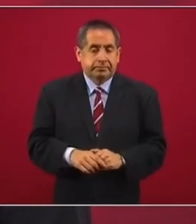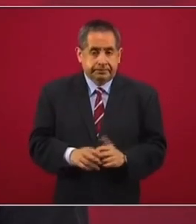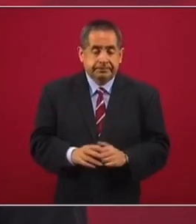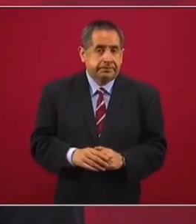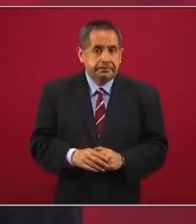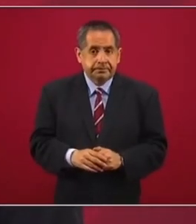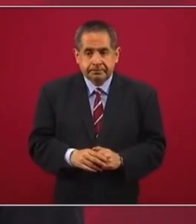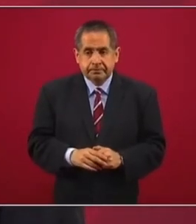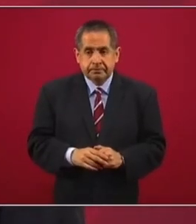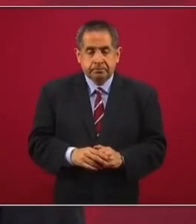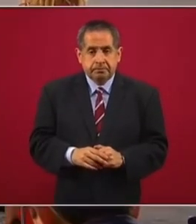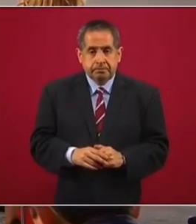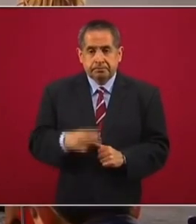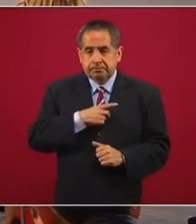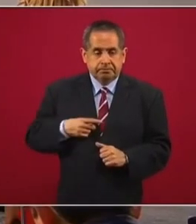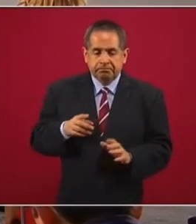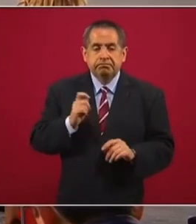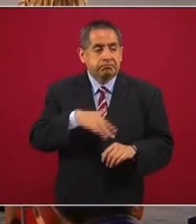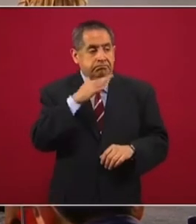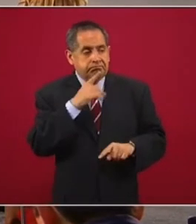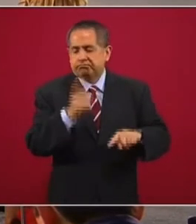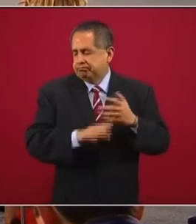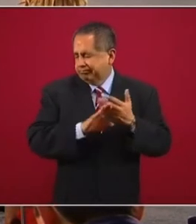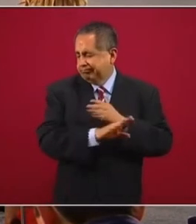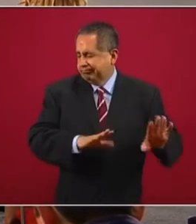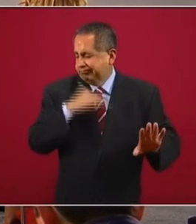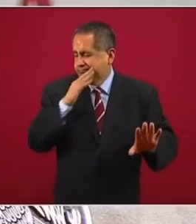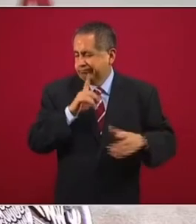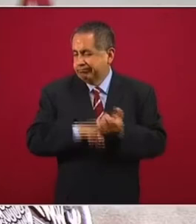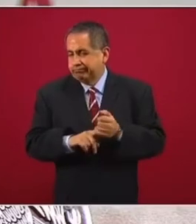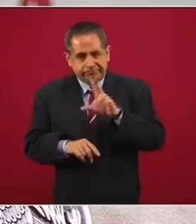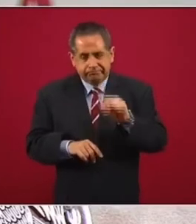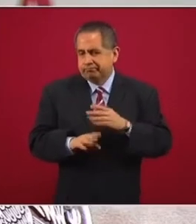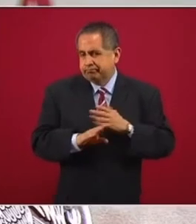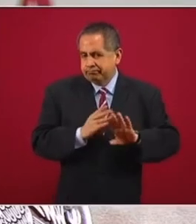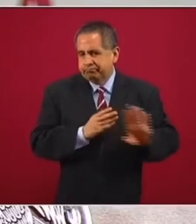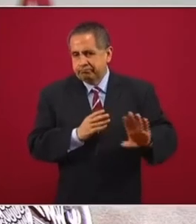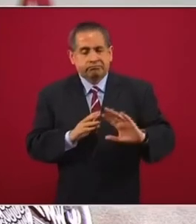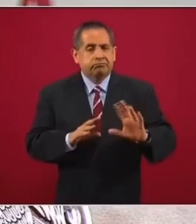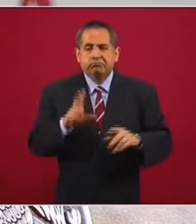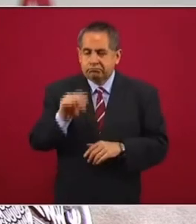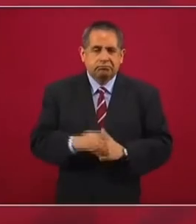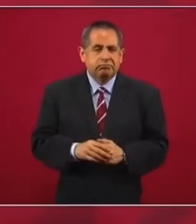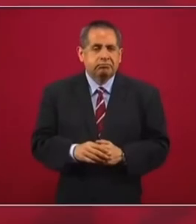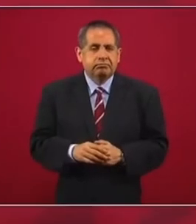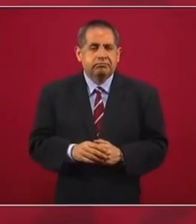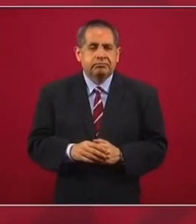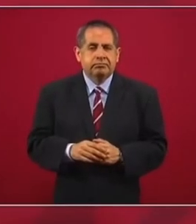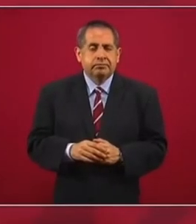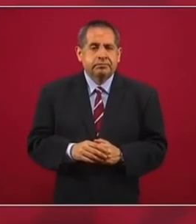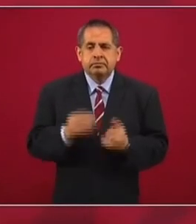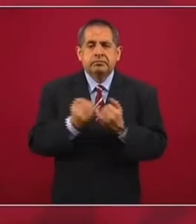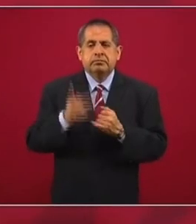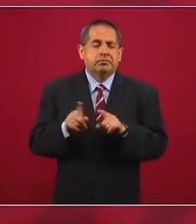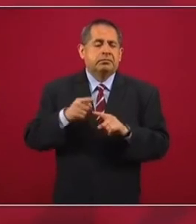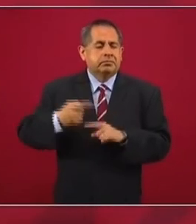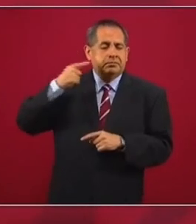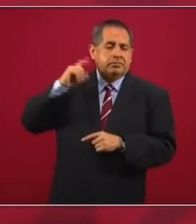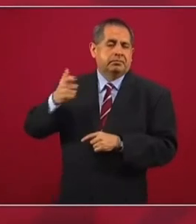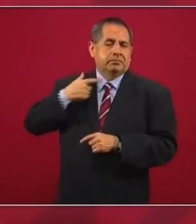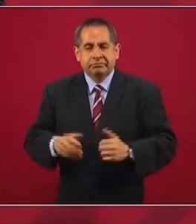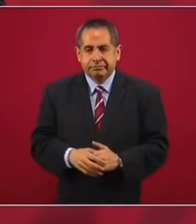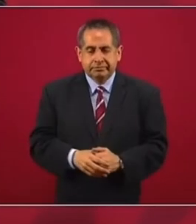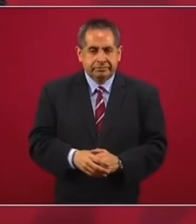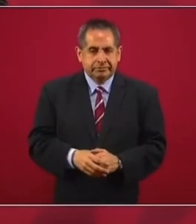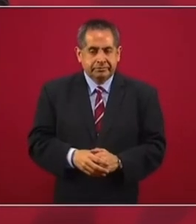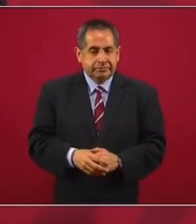Tenemos que evitar la corrupción, que no nos pase lo que sucedía en los gobiernos